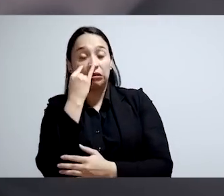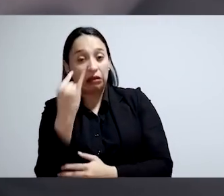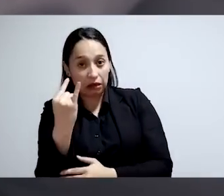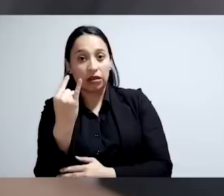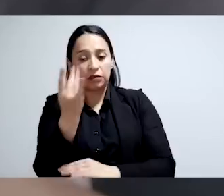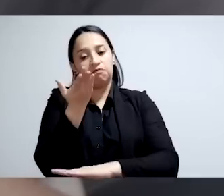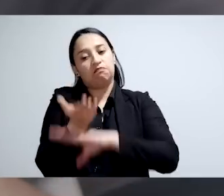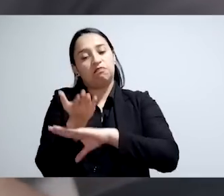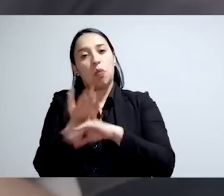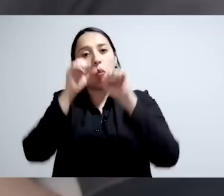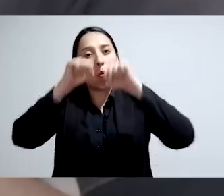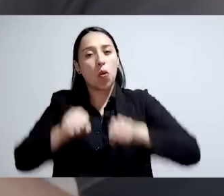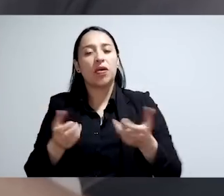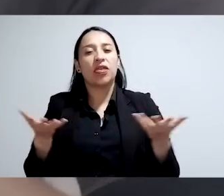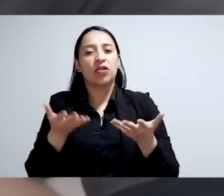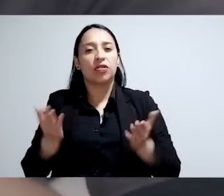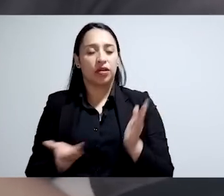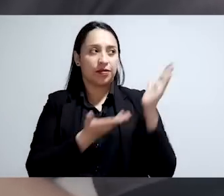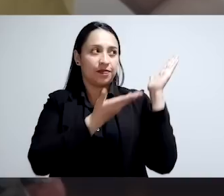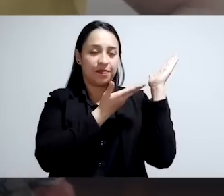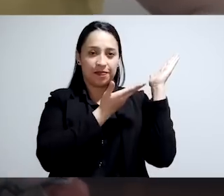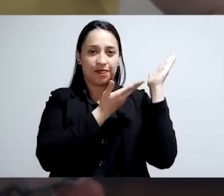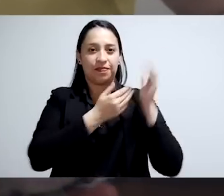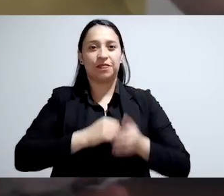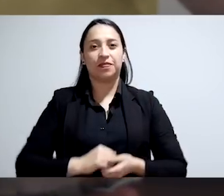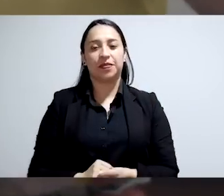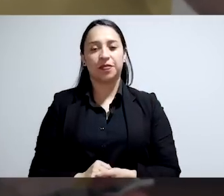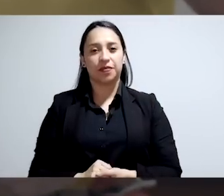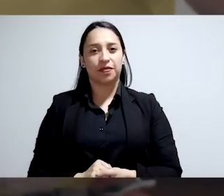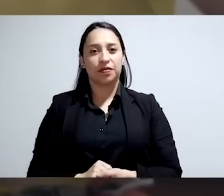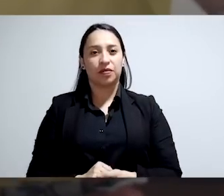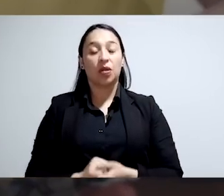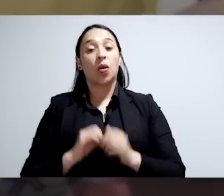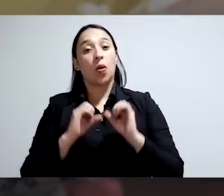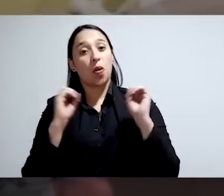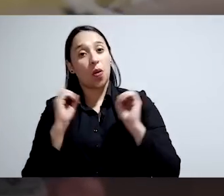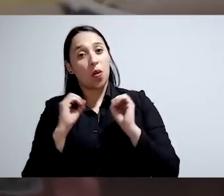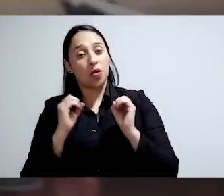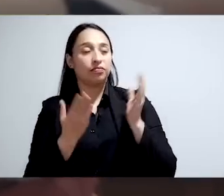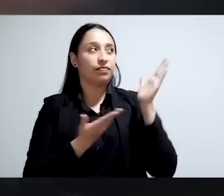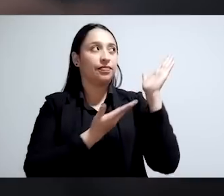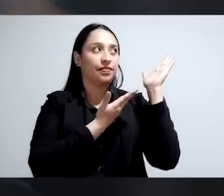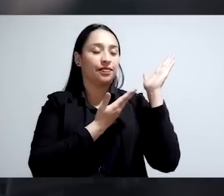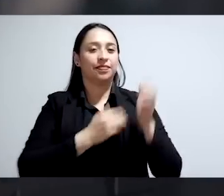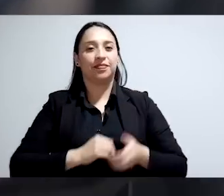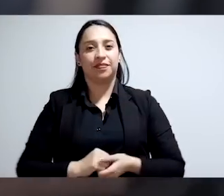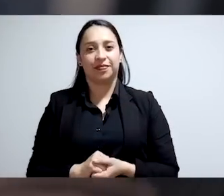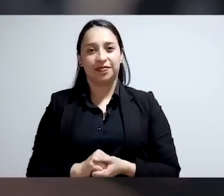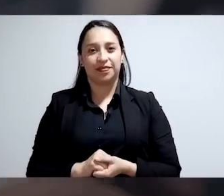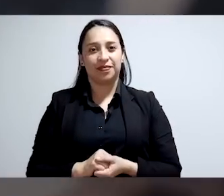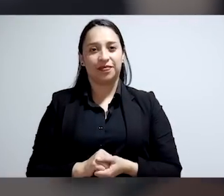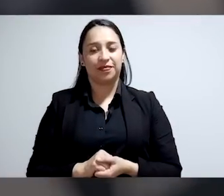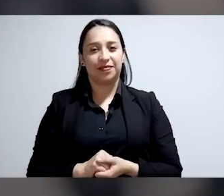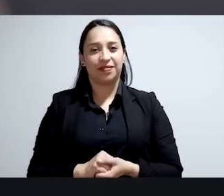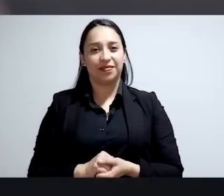interesados pueden postular sus proyectos en www.sena.edu.co o en www